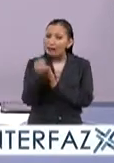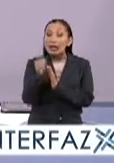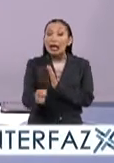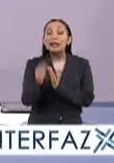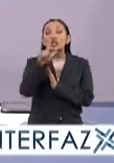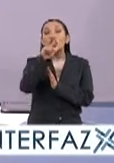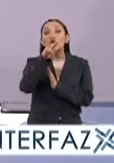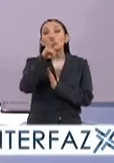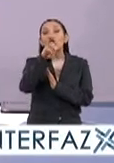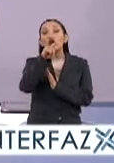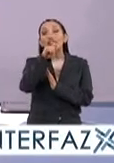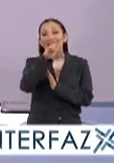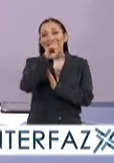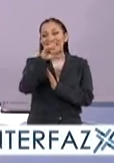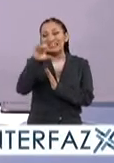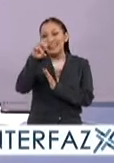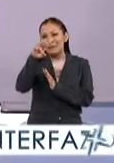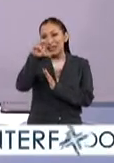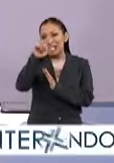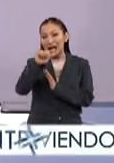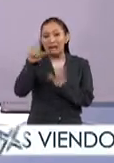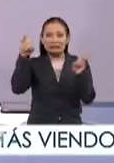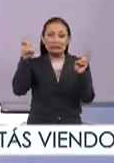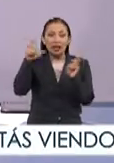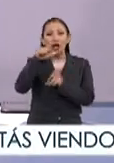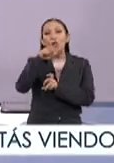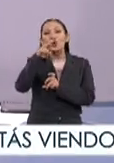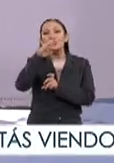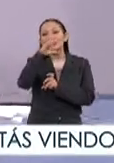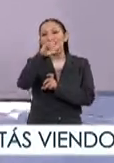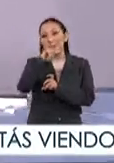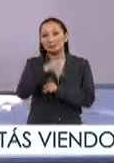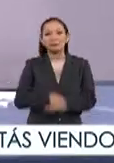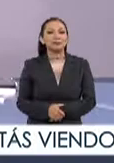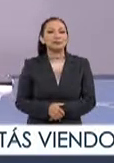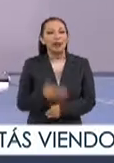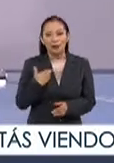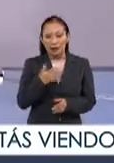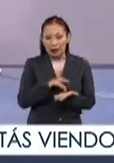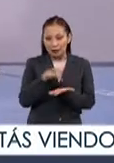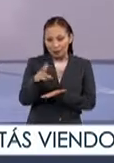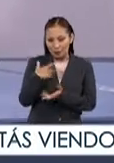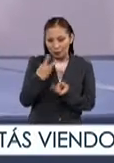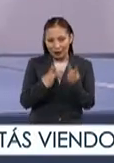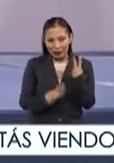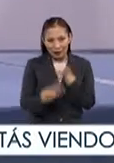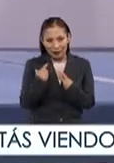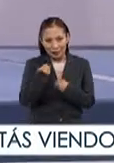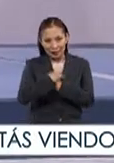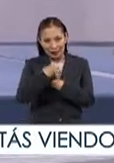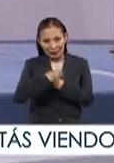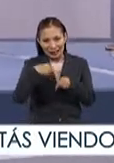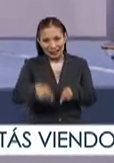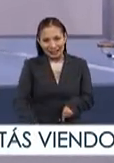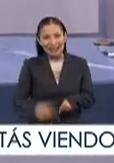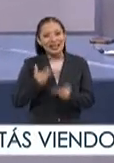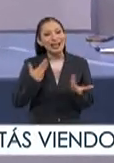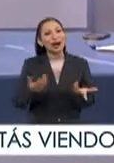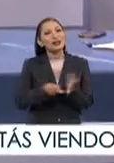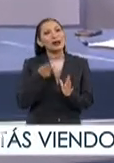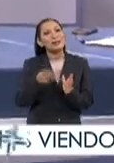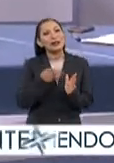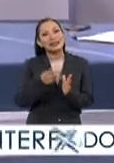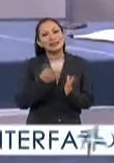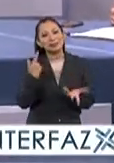la ludoteca cívica, que se llama Lucy. Bienvenido Mauricio, ¿cómo estás? Crist, Omar, muchas gracias por invitarme en esta mañana nuevamente